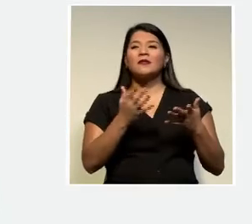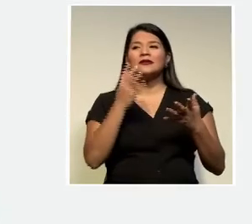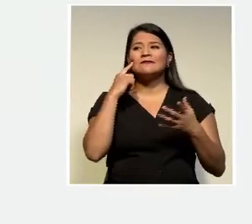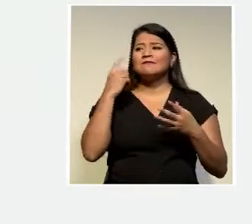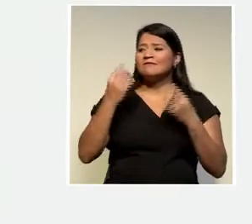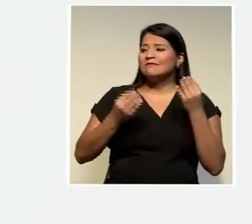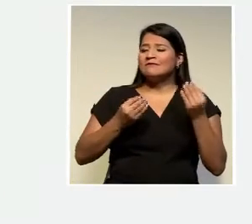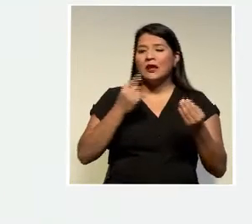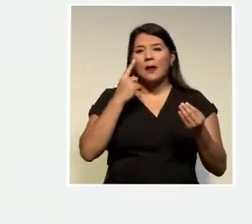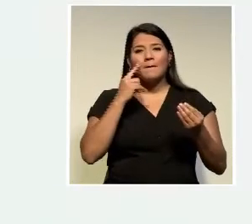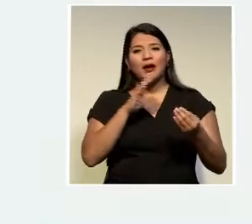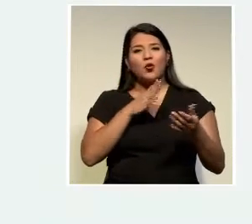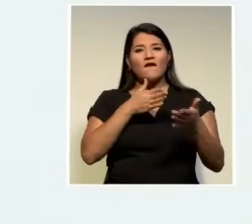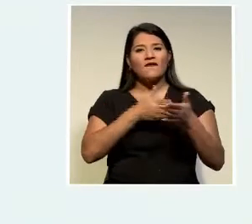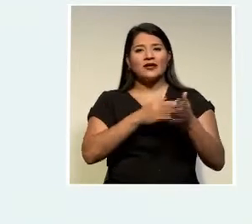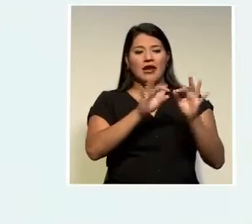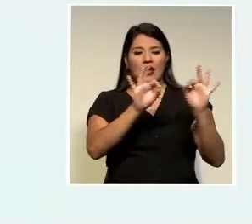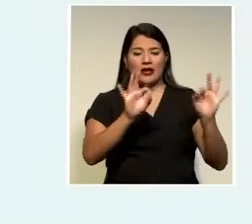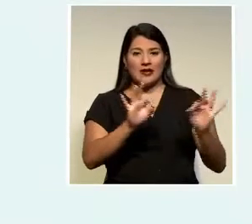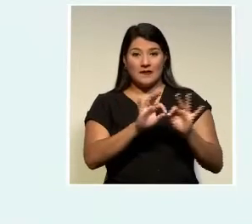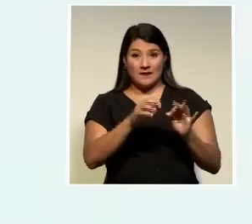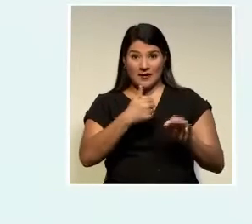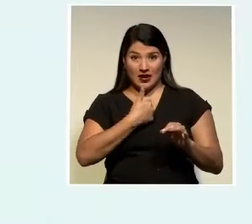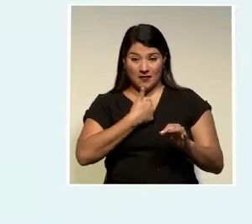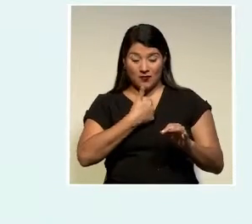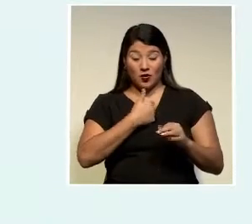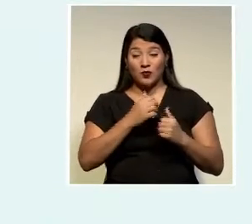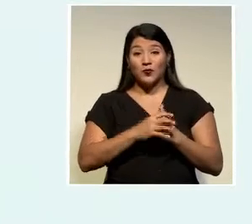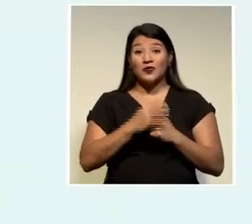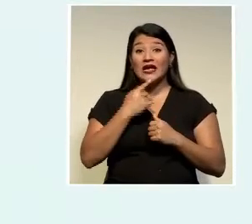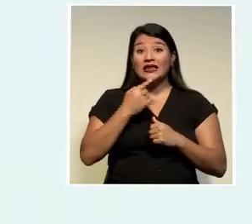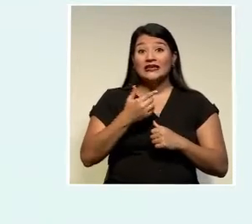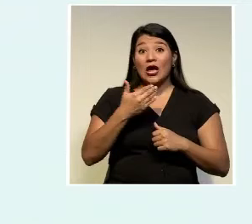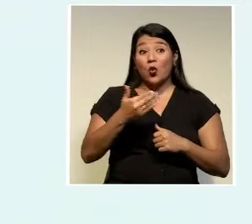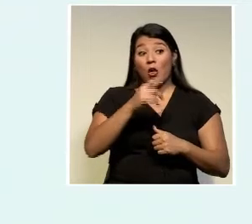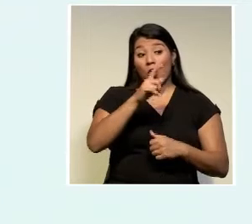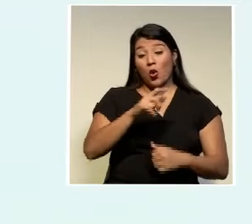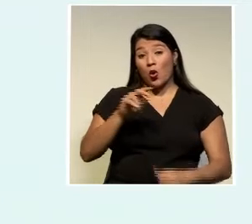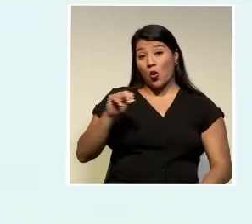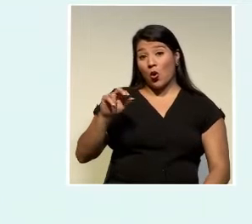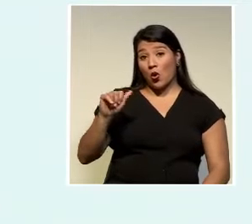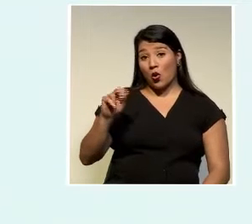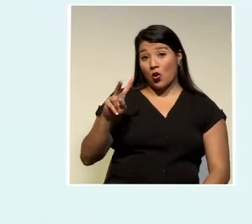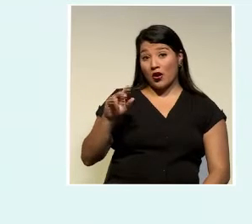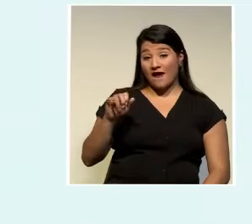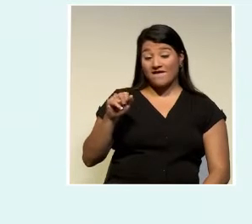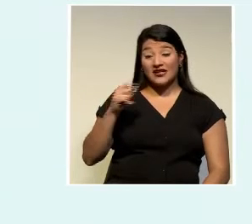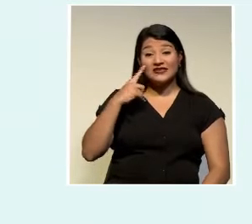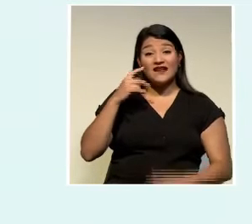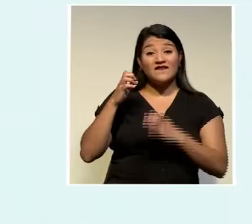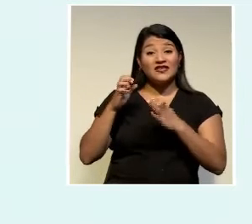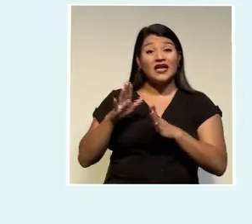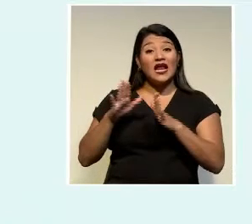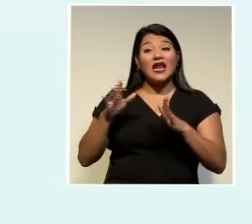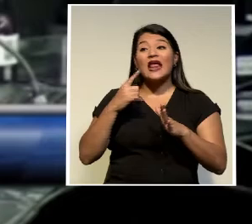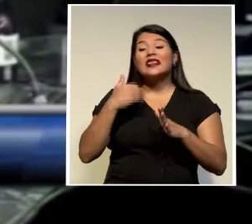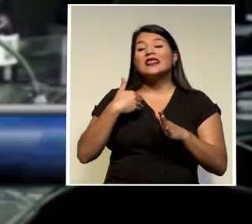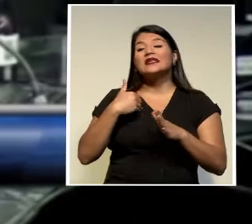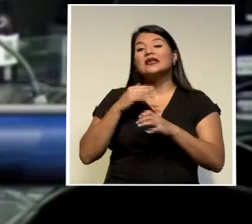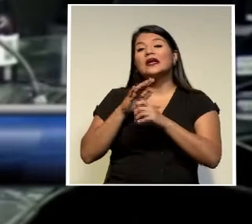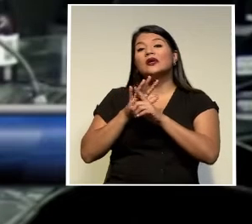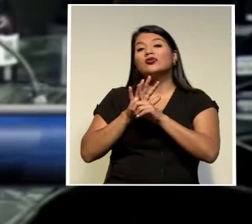por el contrario aseguró que durante la gestión de Navas como fiscal general existía persecución al interno de la fiscalía